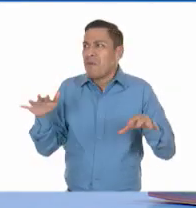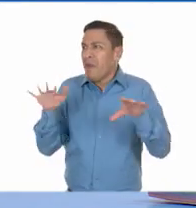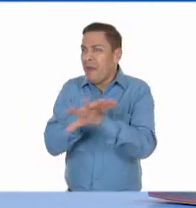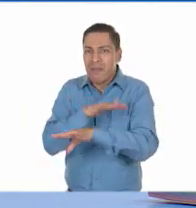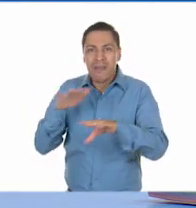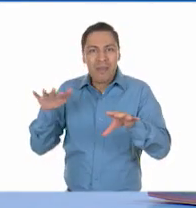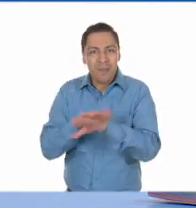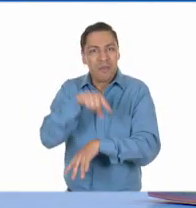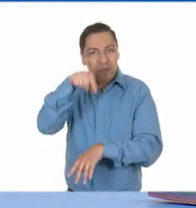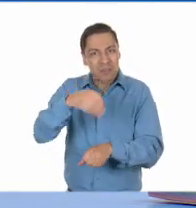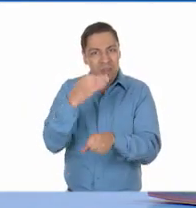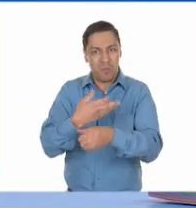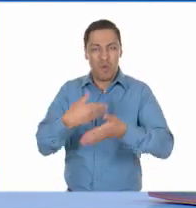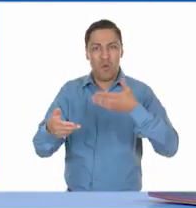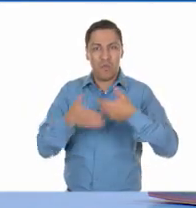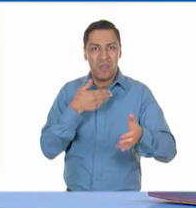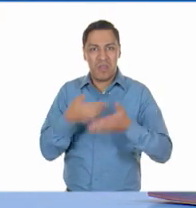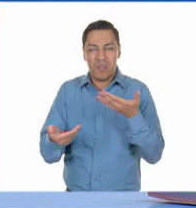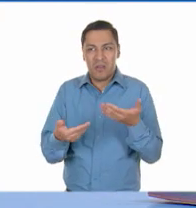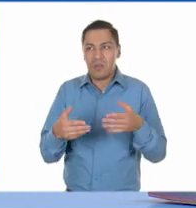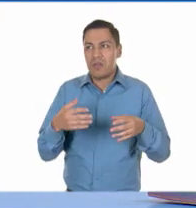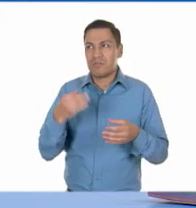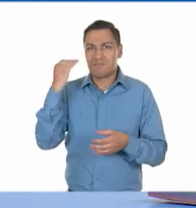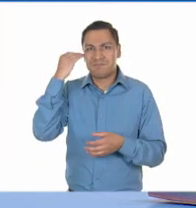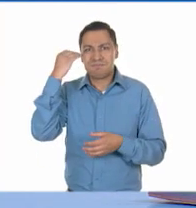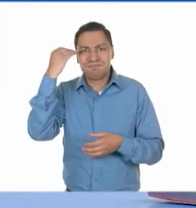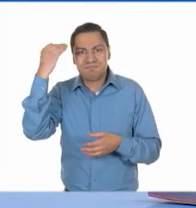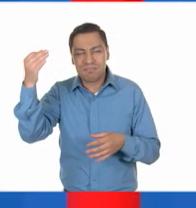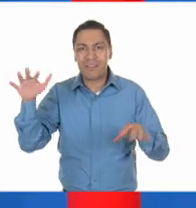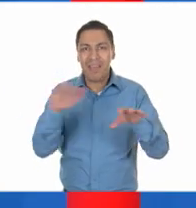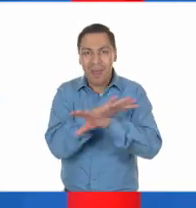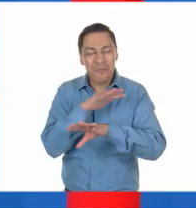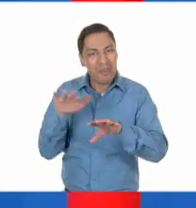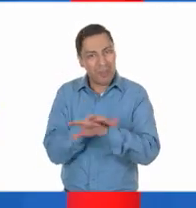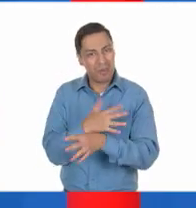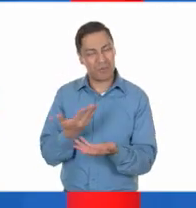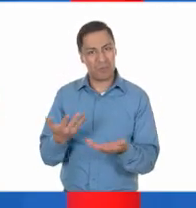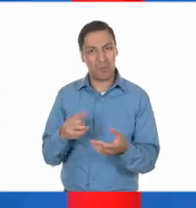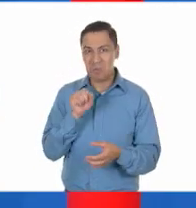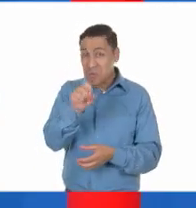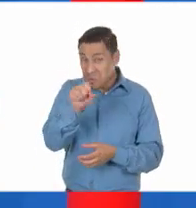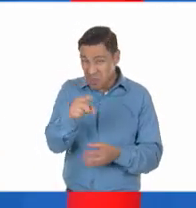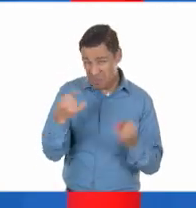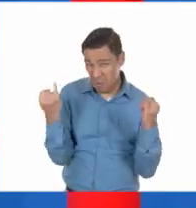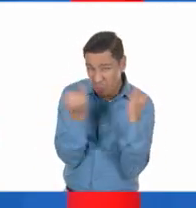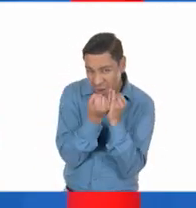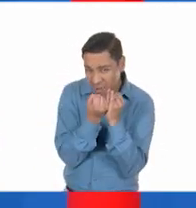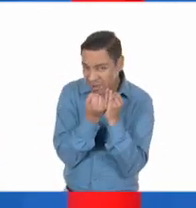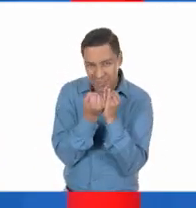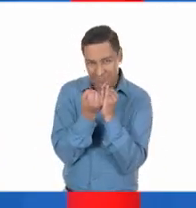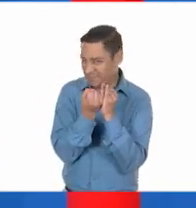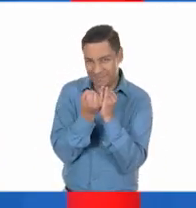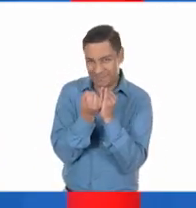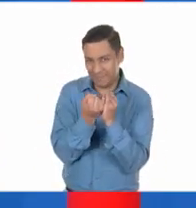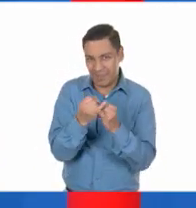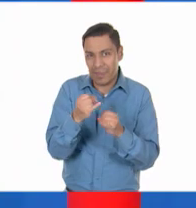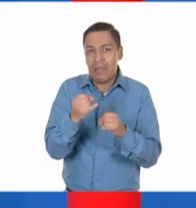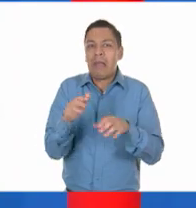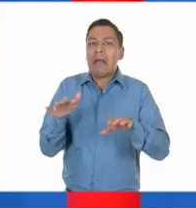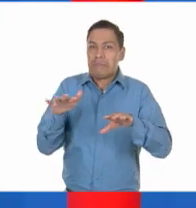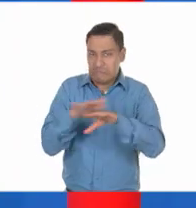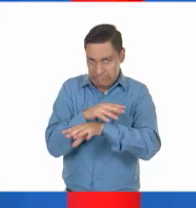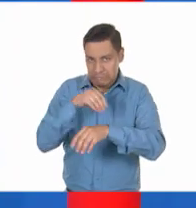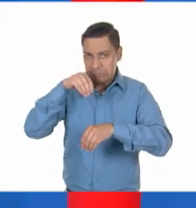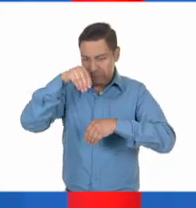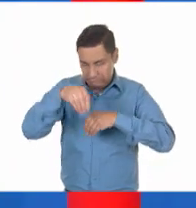mucho, maestra. Ya lo hemos visto en nuestras clases. Bueno, Tim, ¿igualita, igualita? No, porque ha tenido muchas